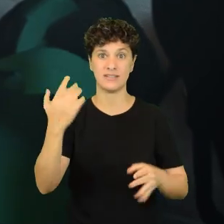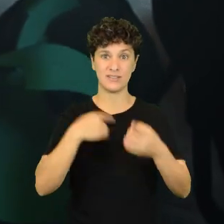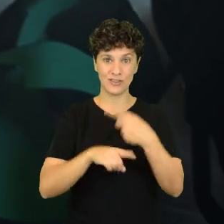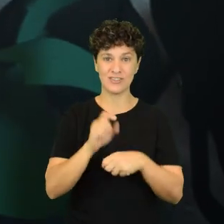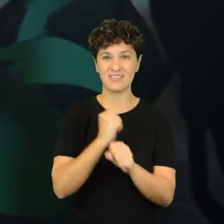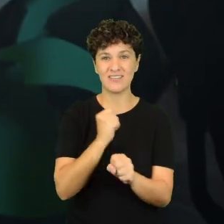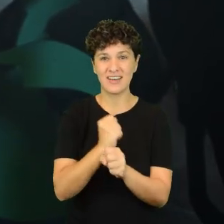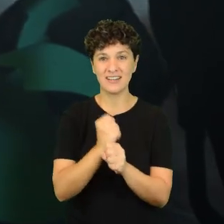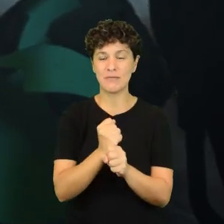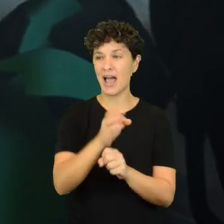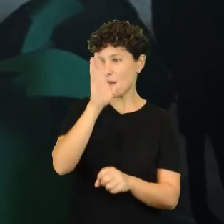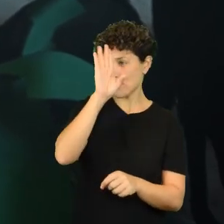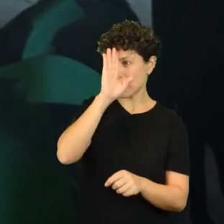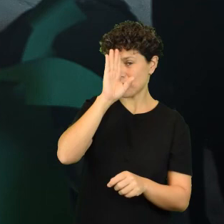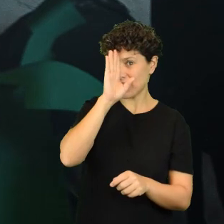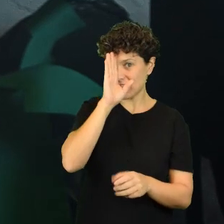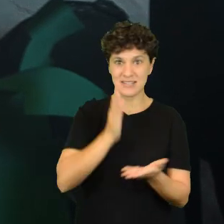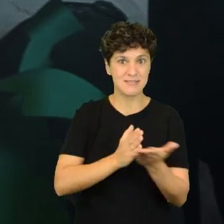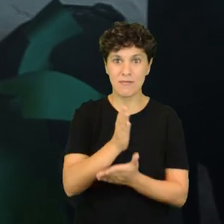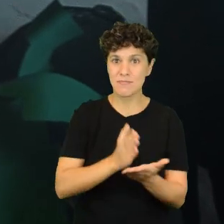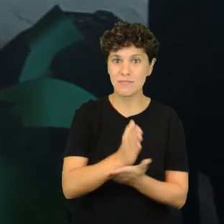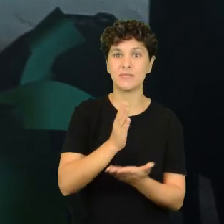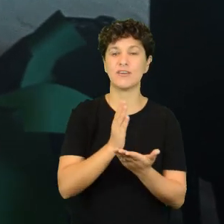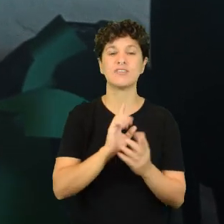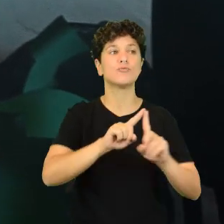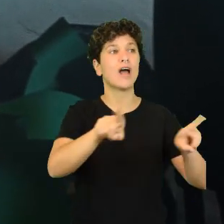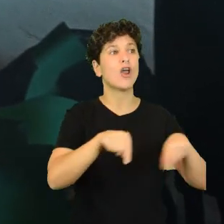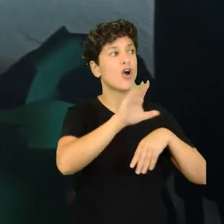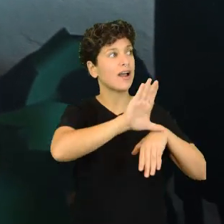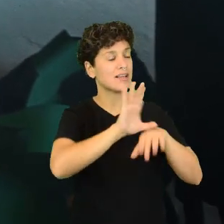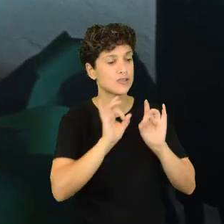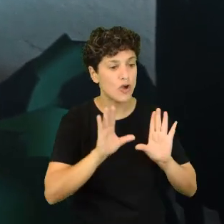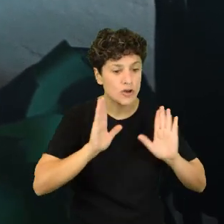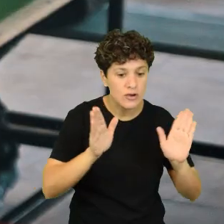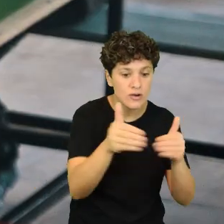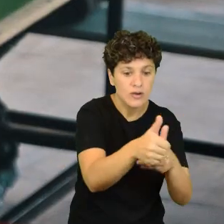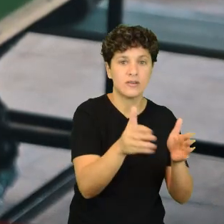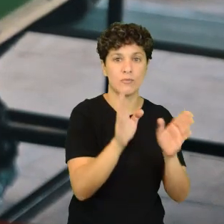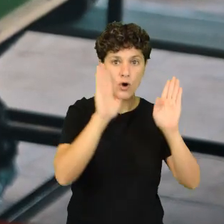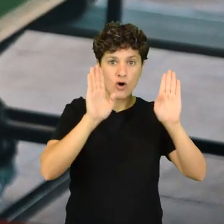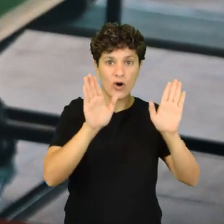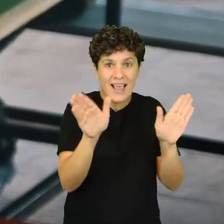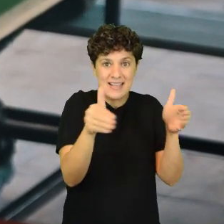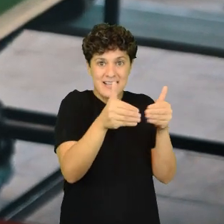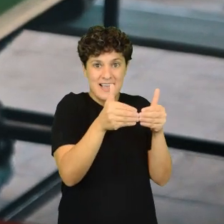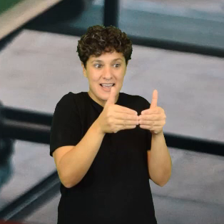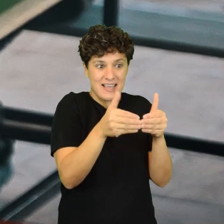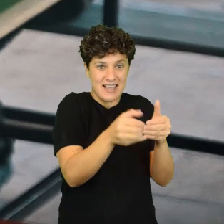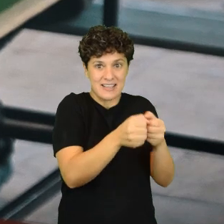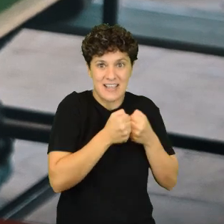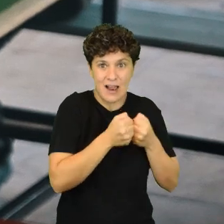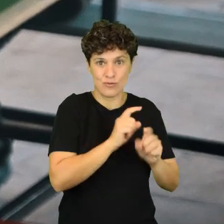y mostrar también que uno está aprendiendo todo el tiempo en la vida, y que no necesariamente es en un salón de clase, porque a veces es como salir un poco del encierro y